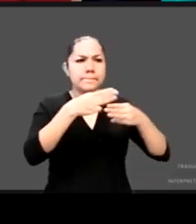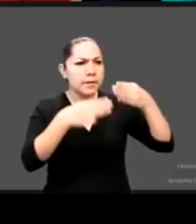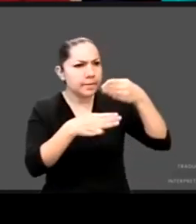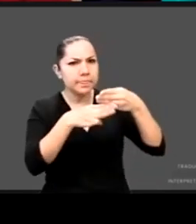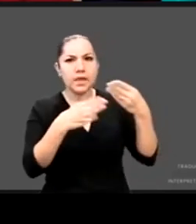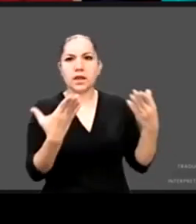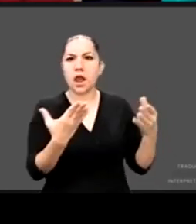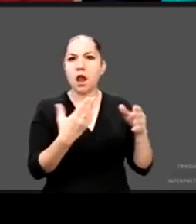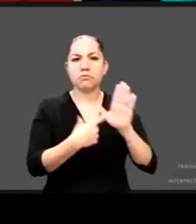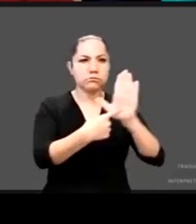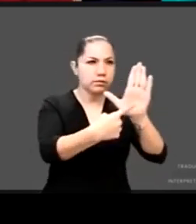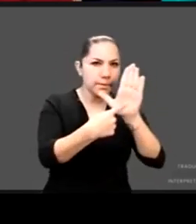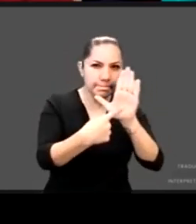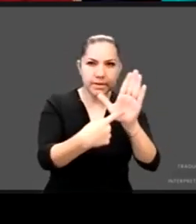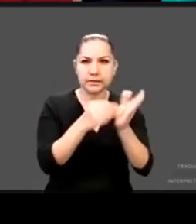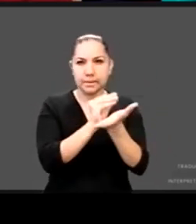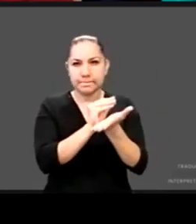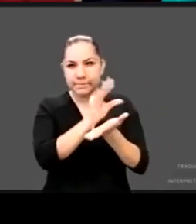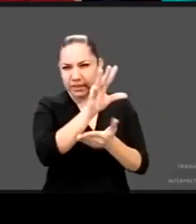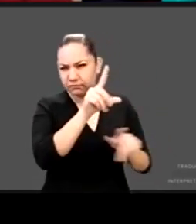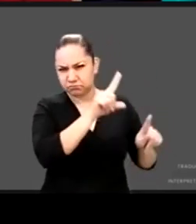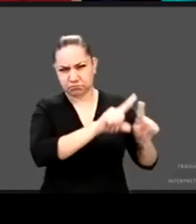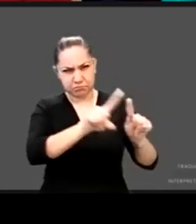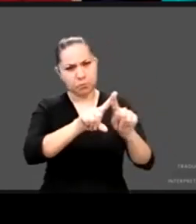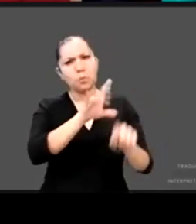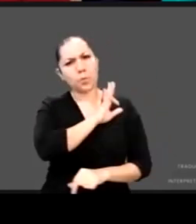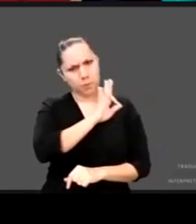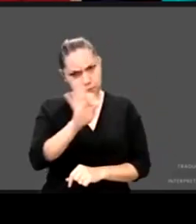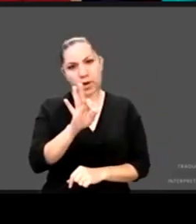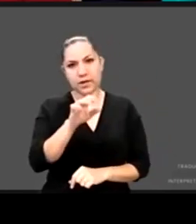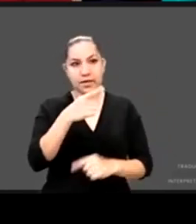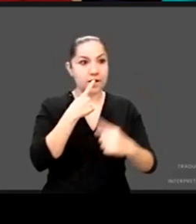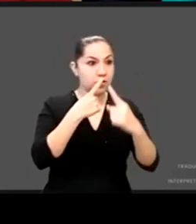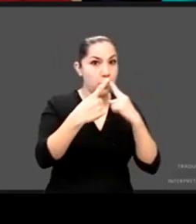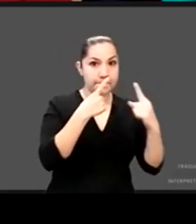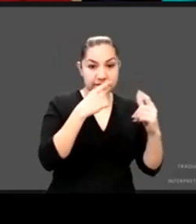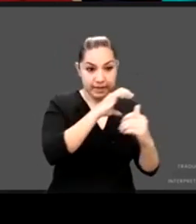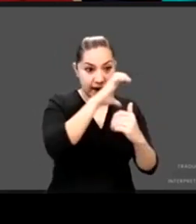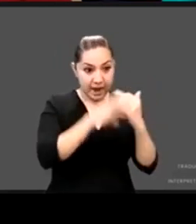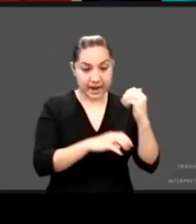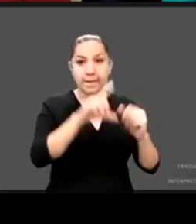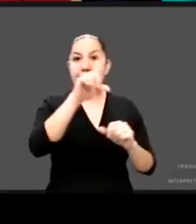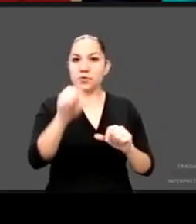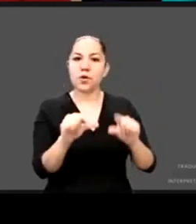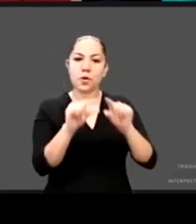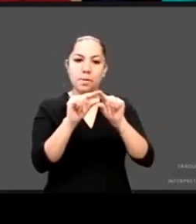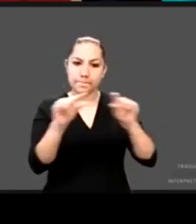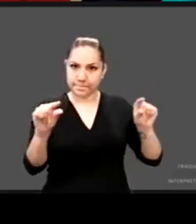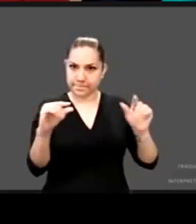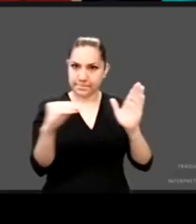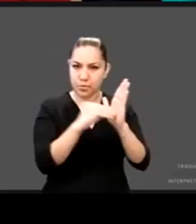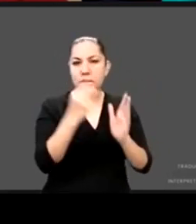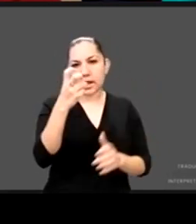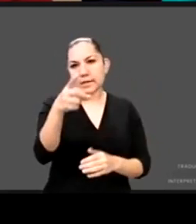después del conversatorio en la liga también que compartiremos con ustedes a través del chat.